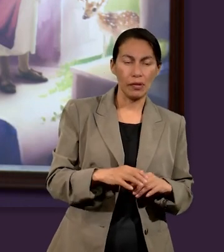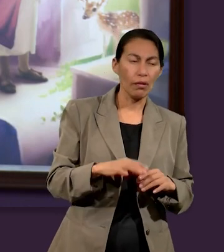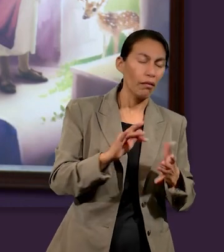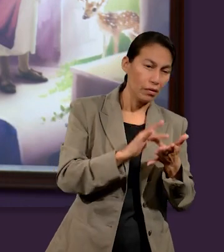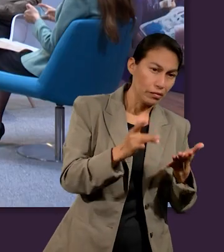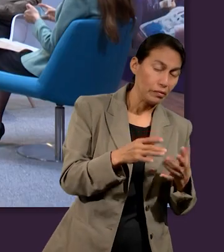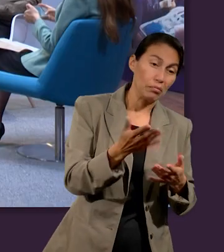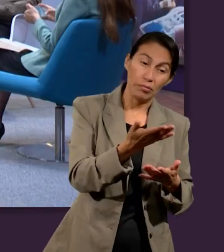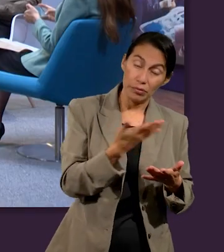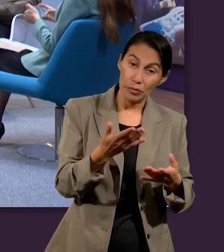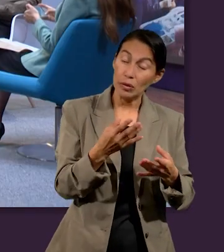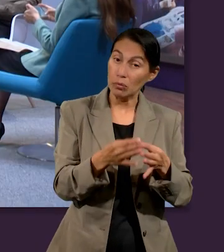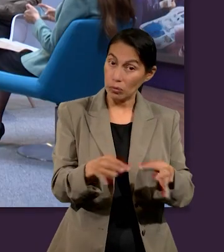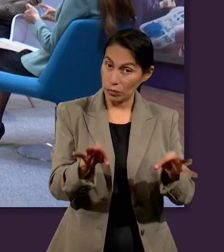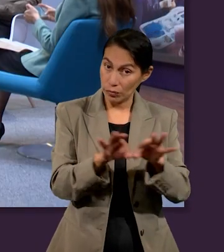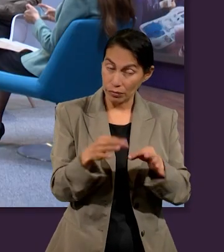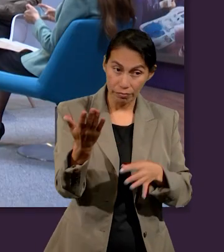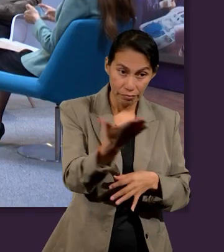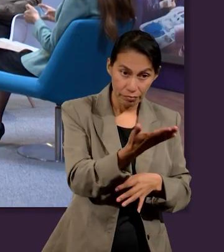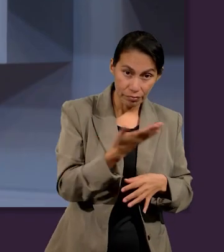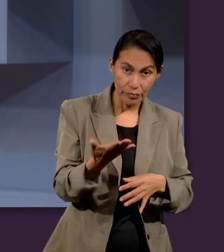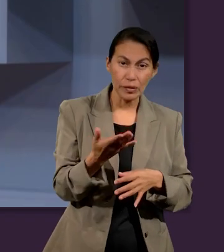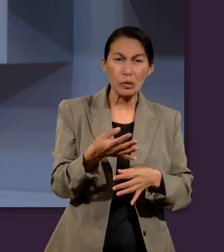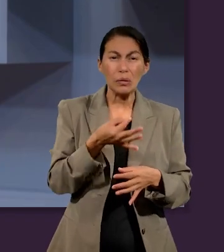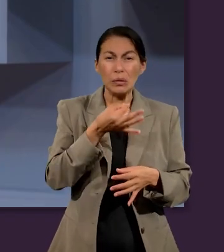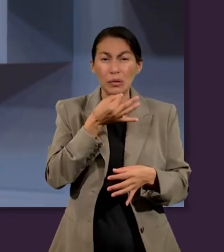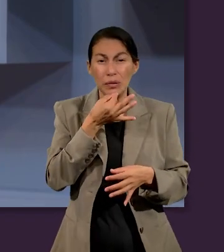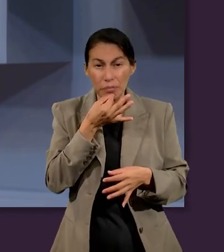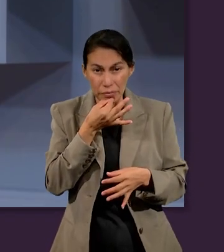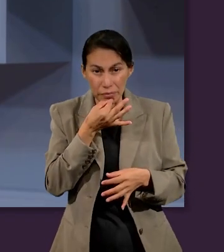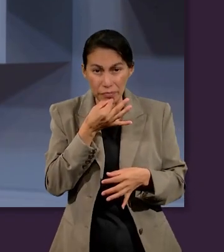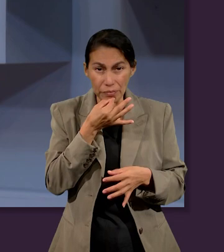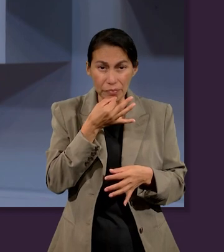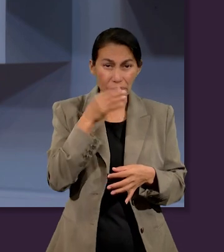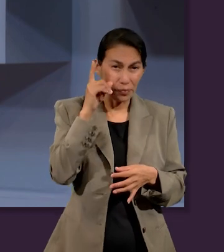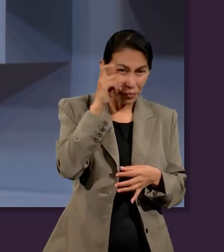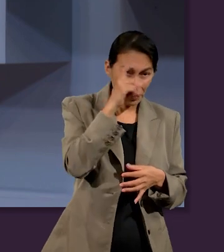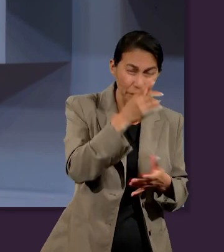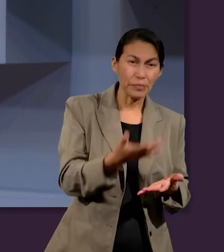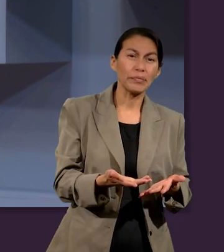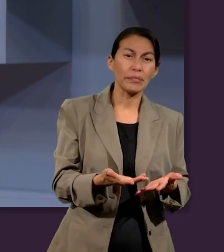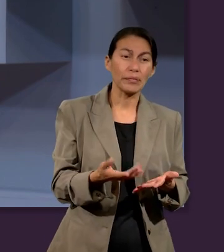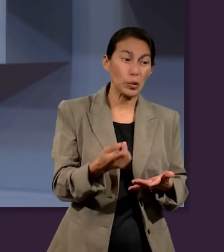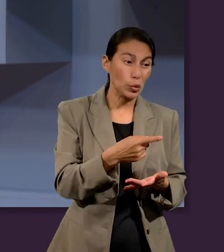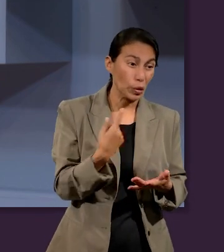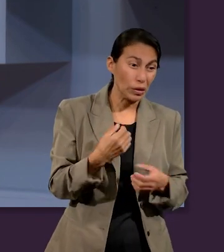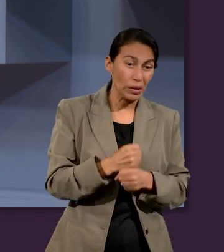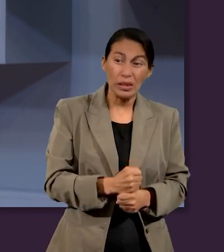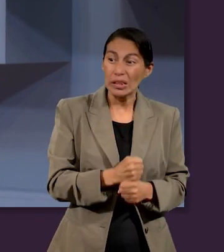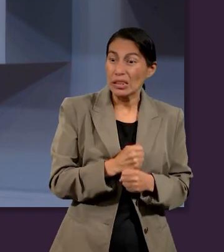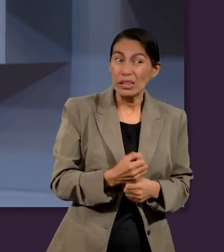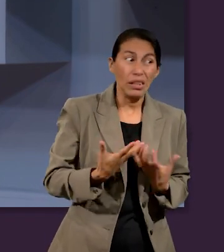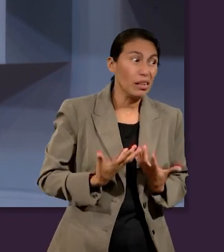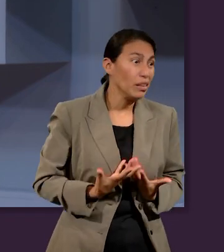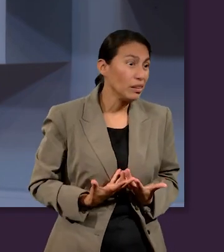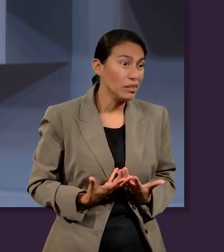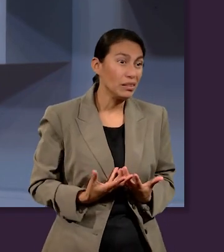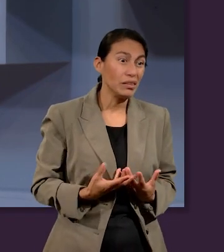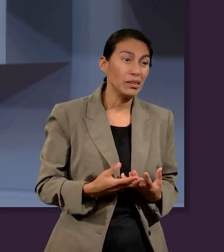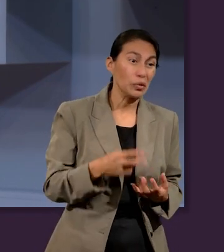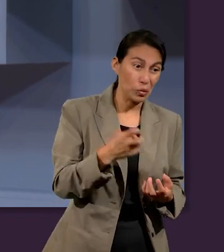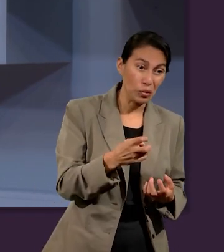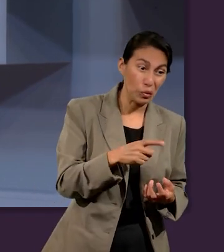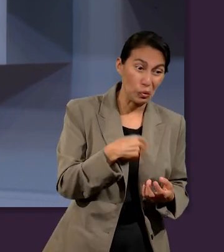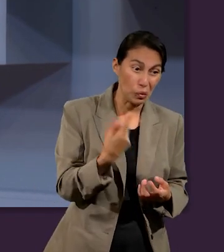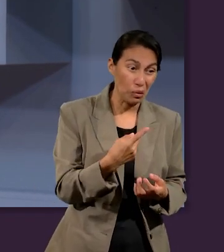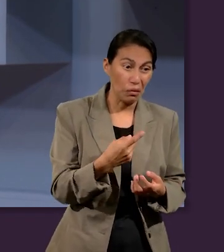espíritus. Qué interesante. Gracias por recordarnos el versículo clave. Y nada más que tengamos presente la importancia